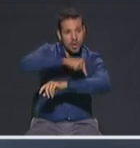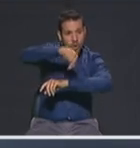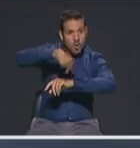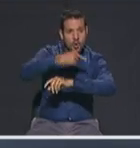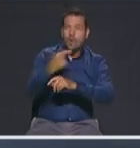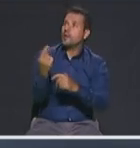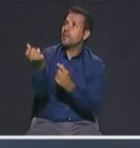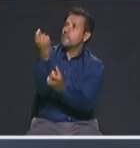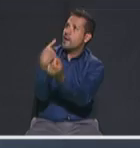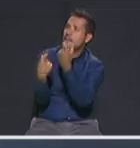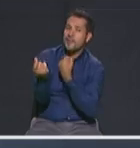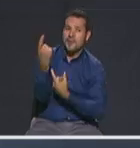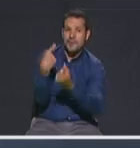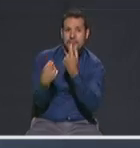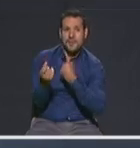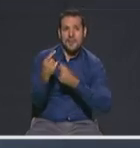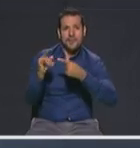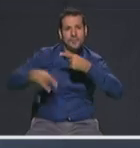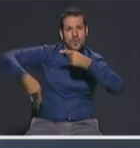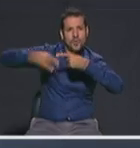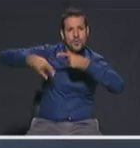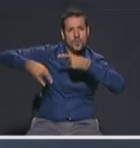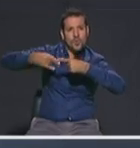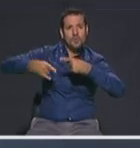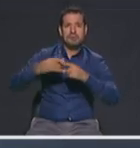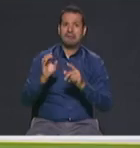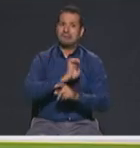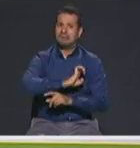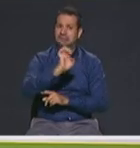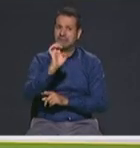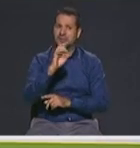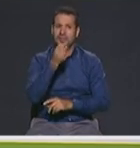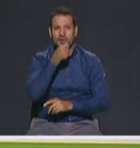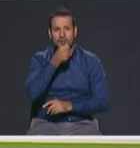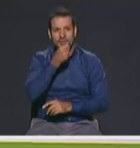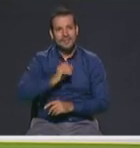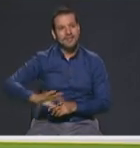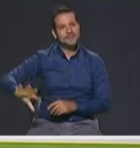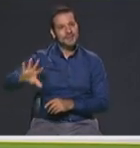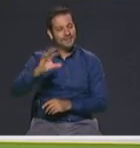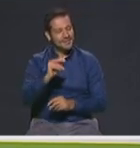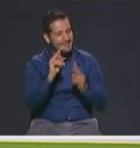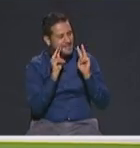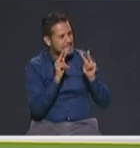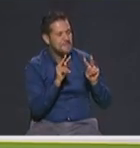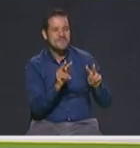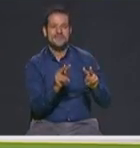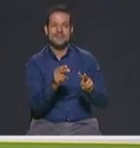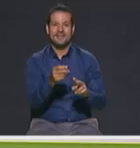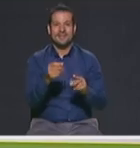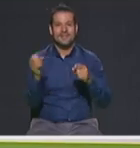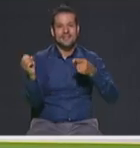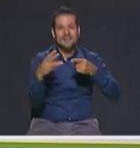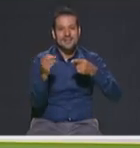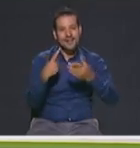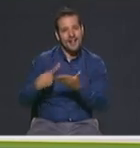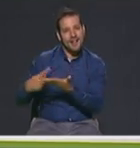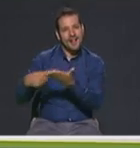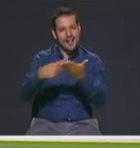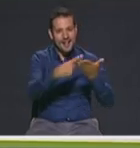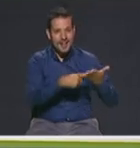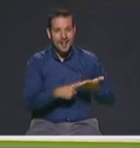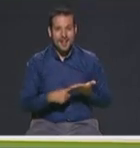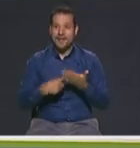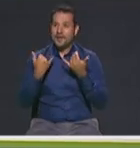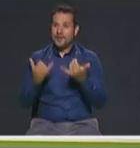vamos a hacer con buena parte de los bloques una buena noticia Mónica para todos quienes ven este debate por supuesto para los candidatos en este momento somos